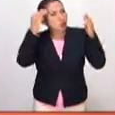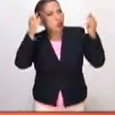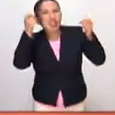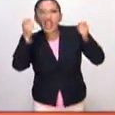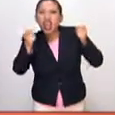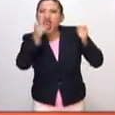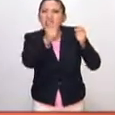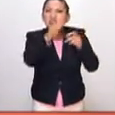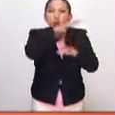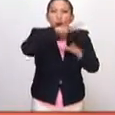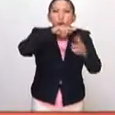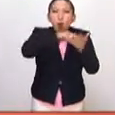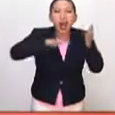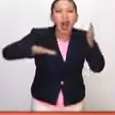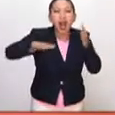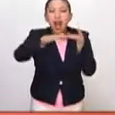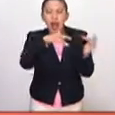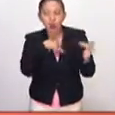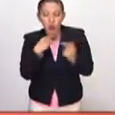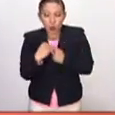museo, siente el espacio,